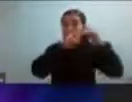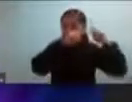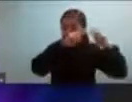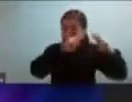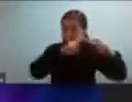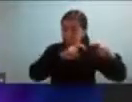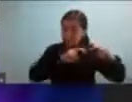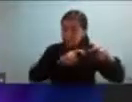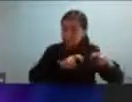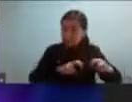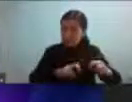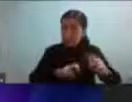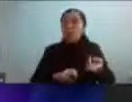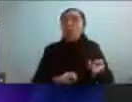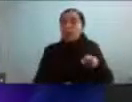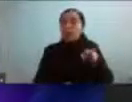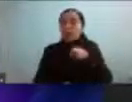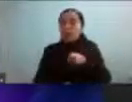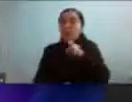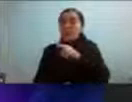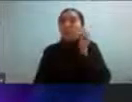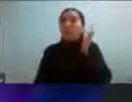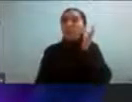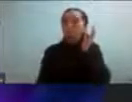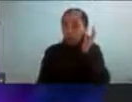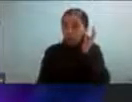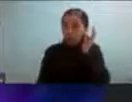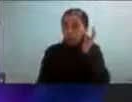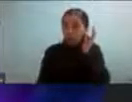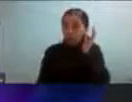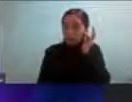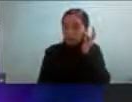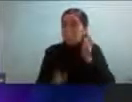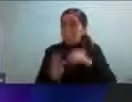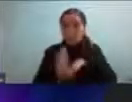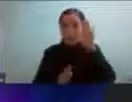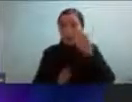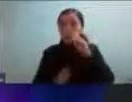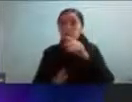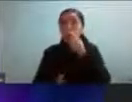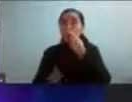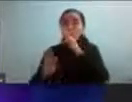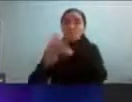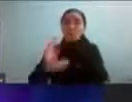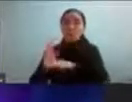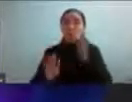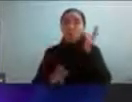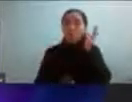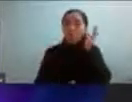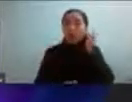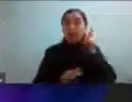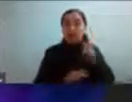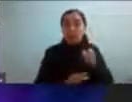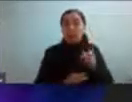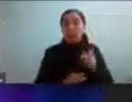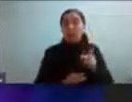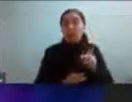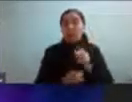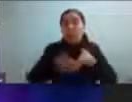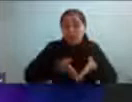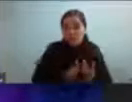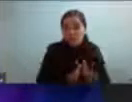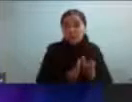que es mucho más común en las mujeres que en los varones mujeres con sexo asignado al nacer mujer independientemente